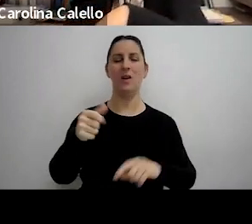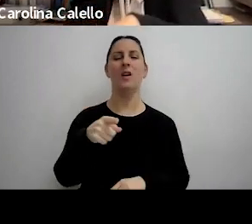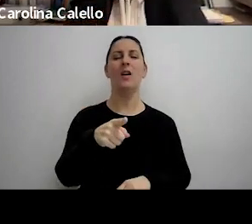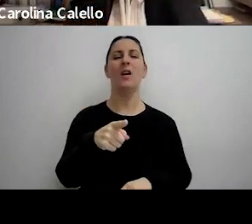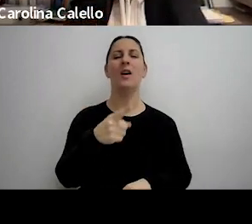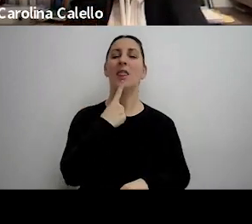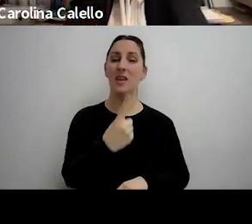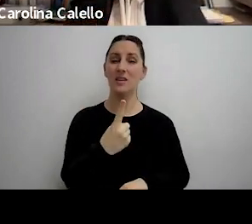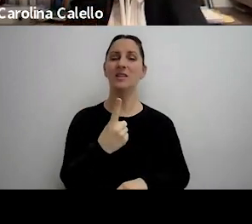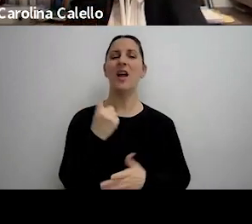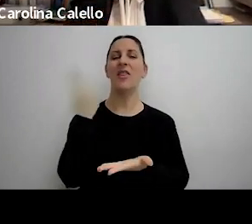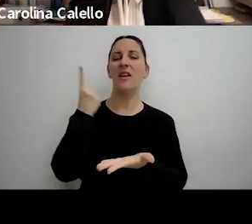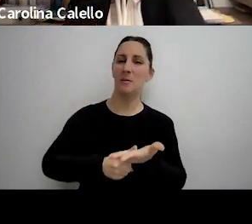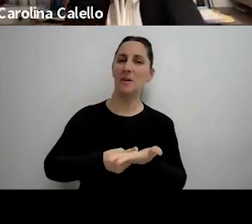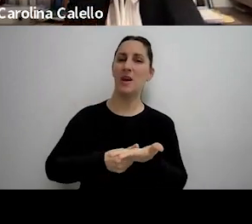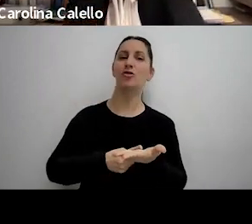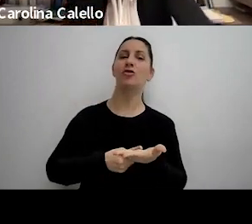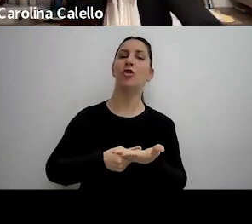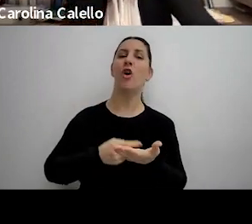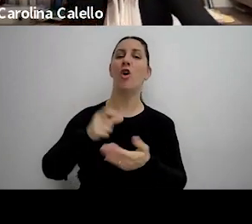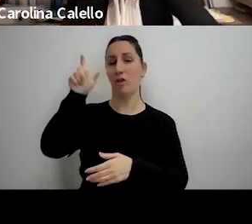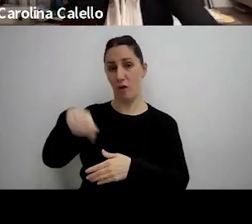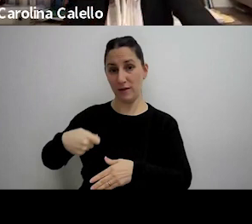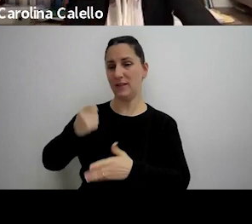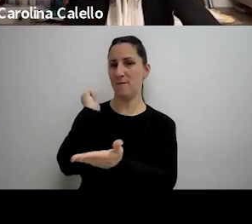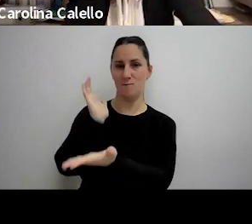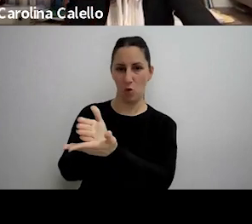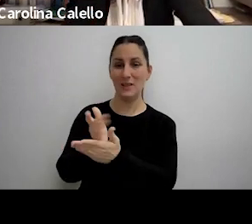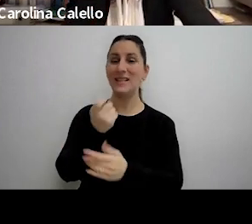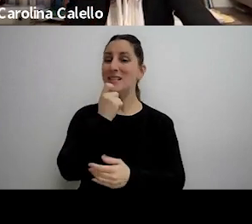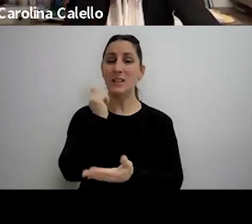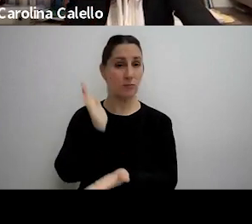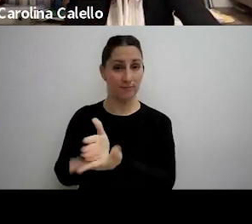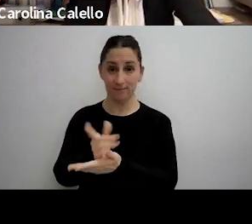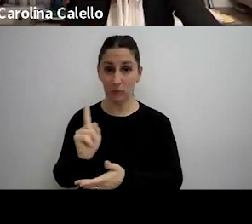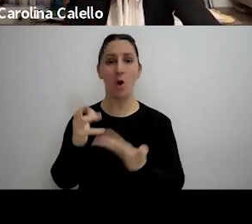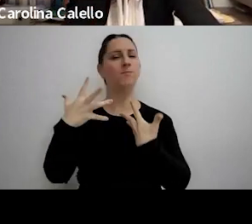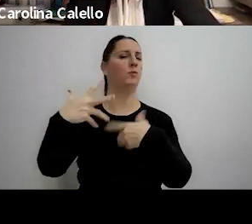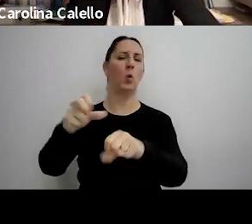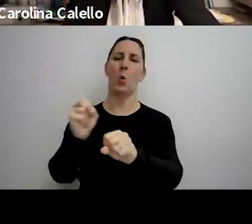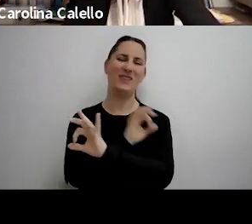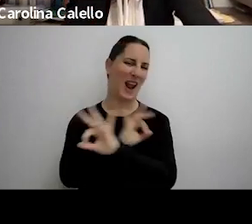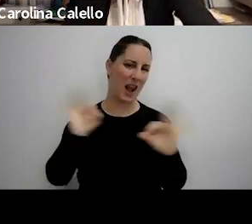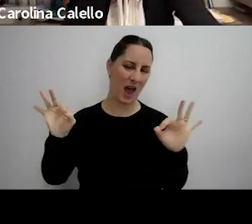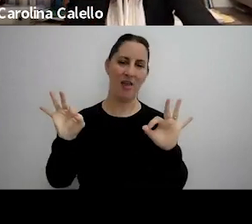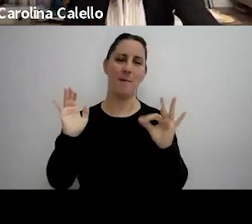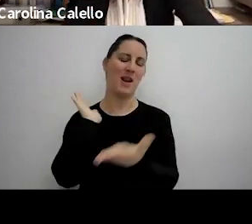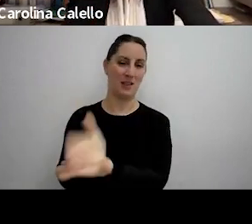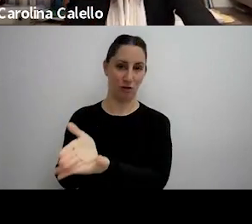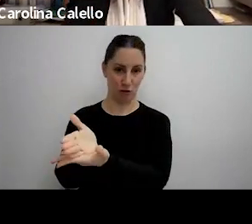que dice que en la determinación de oficio se debe aplicar la multa y que si no se aplica se entiende que no se encontró mérito para aplicar sanción